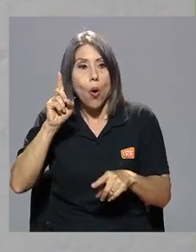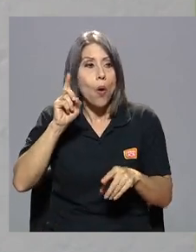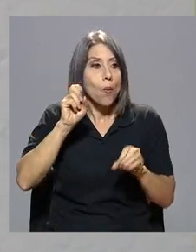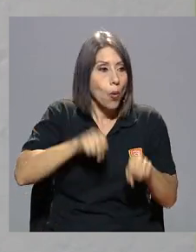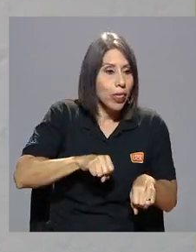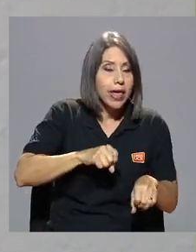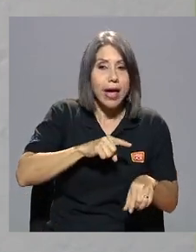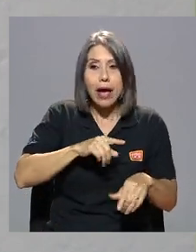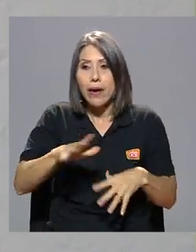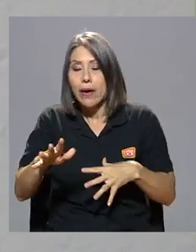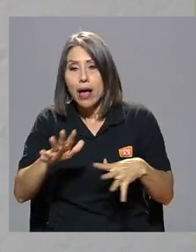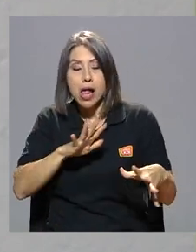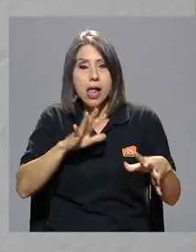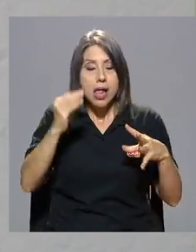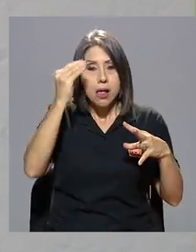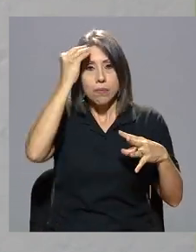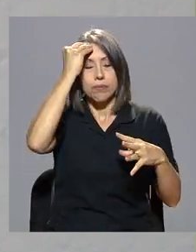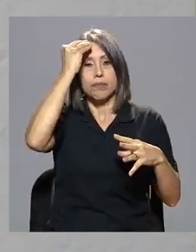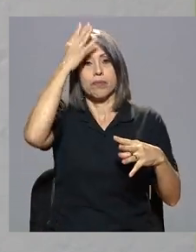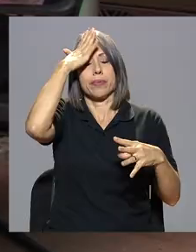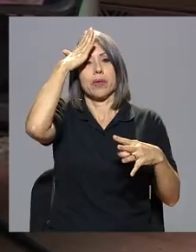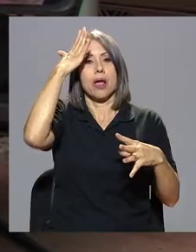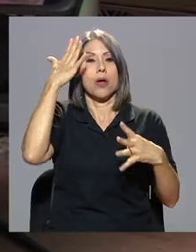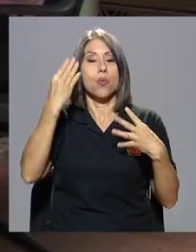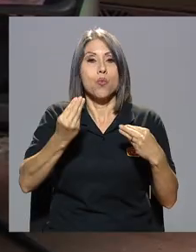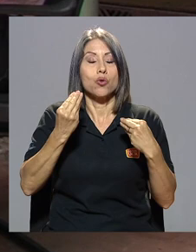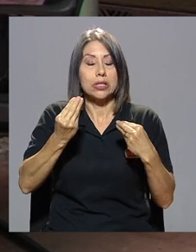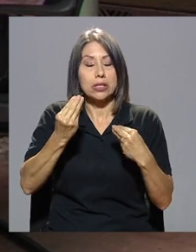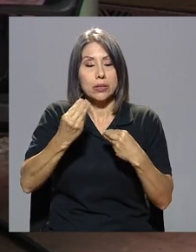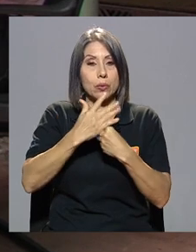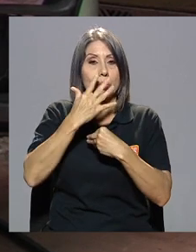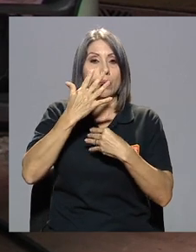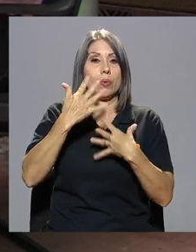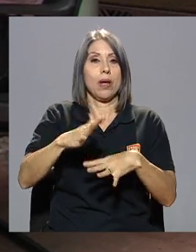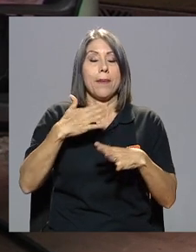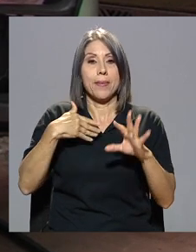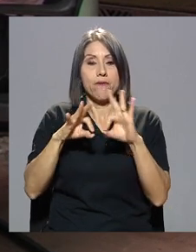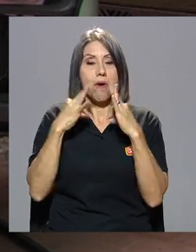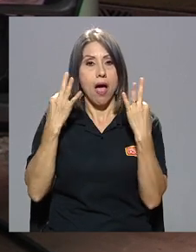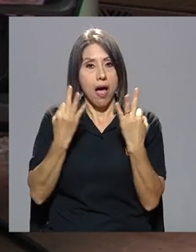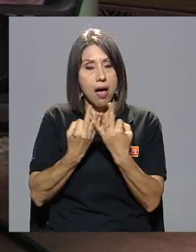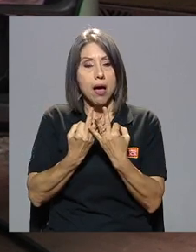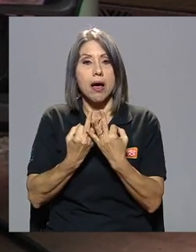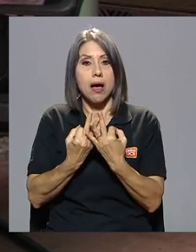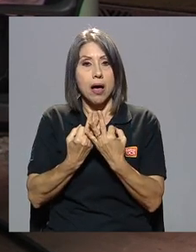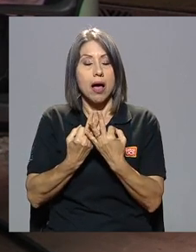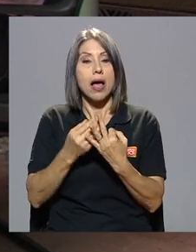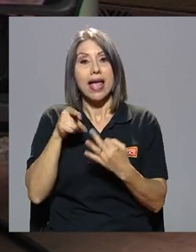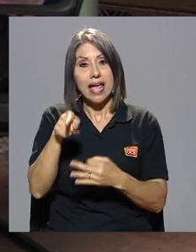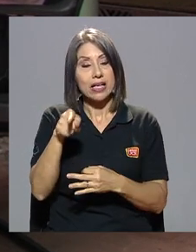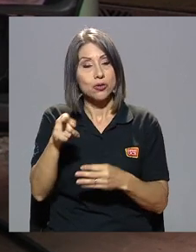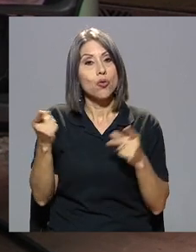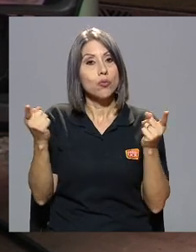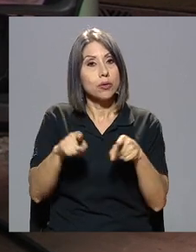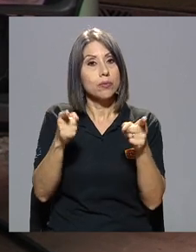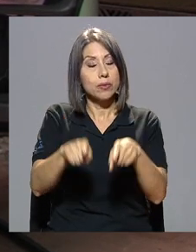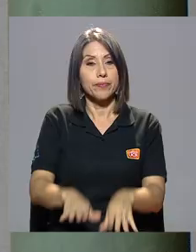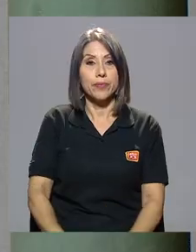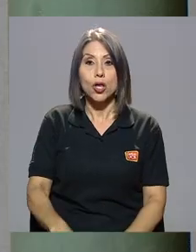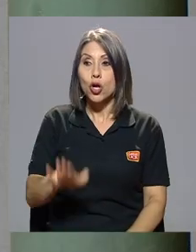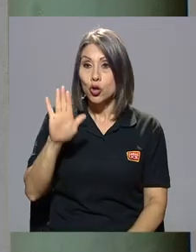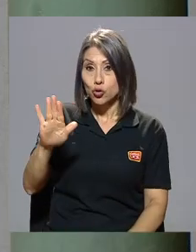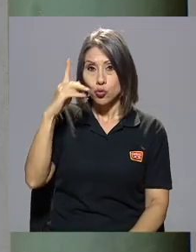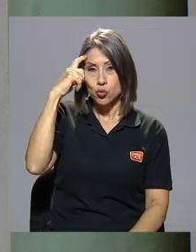eso todo fue muy traumático y dejó huellas y si en el caso de mi familia eso fue muy muy marcado